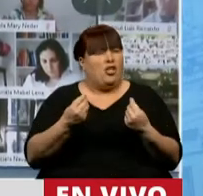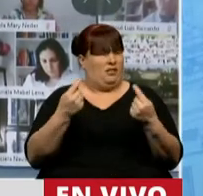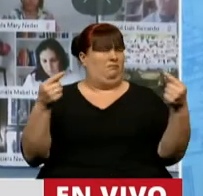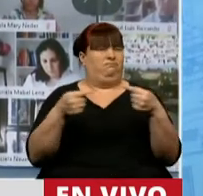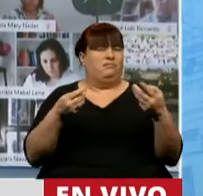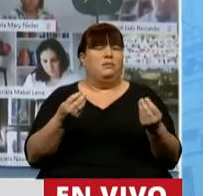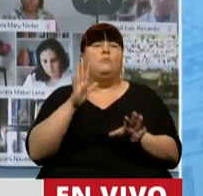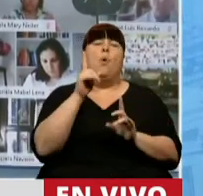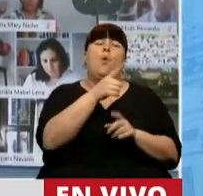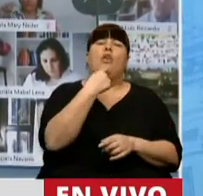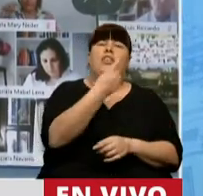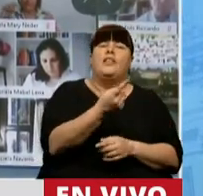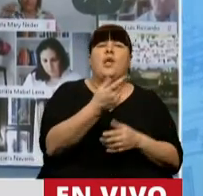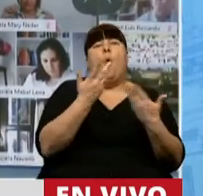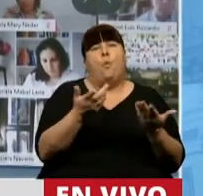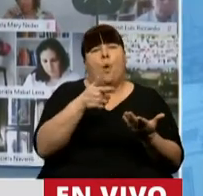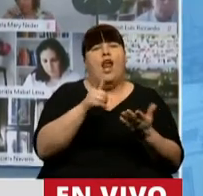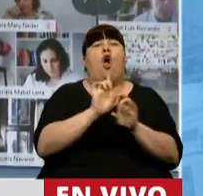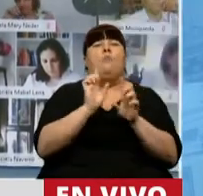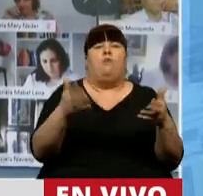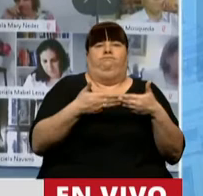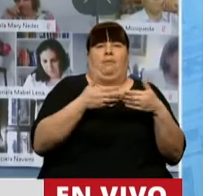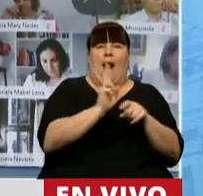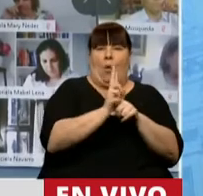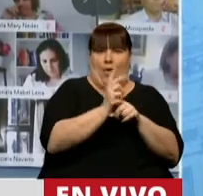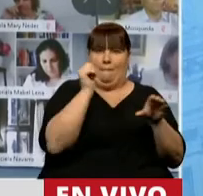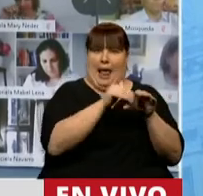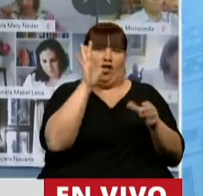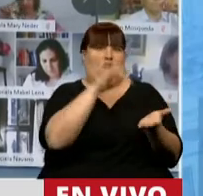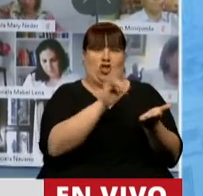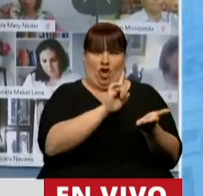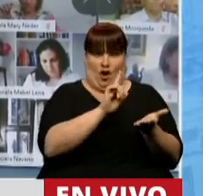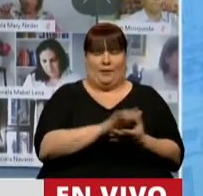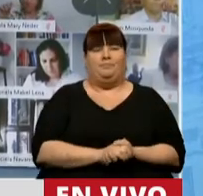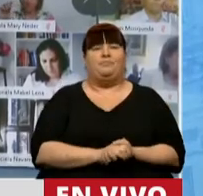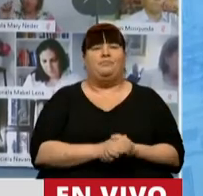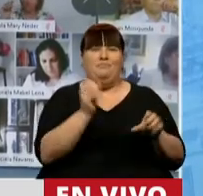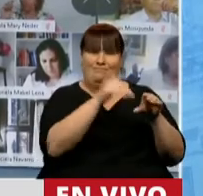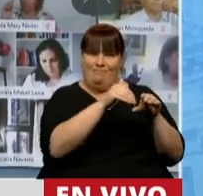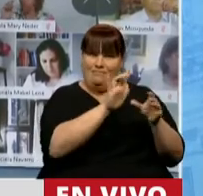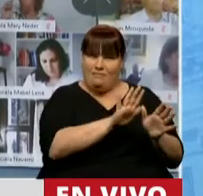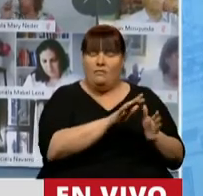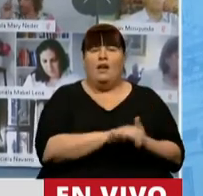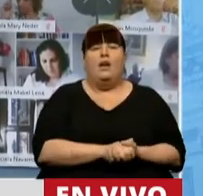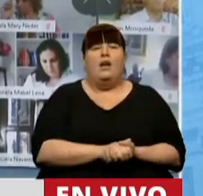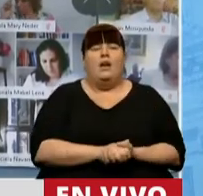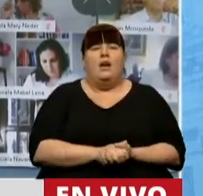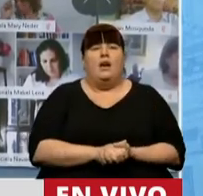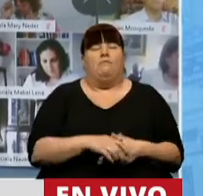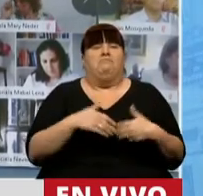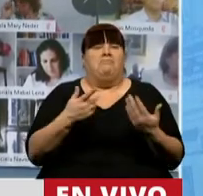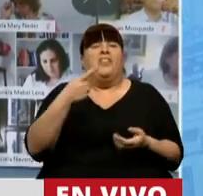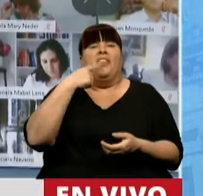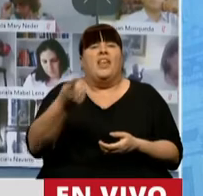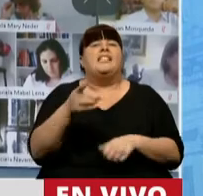contradictorio porque, por un lado, dice, bueno, esto es un blindaje al fondo de garantía y sustentabilidad, y